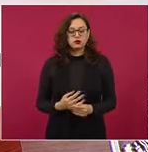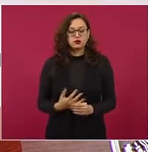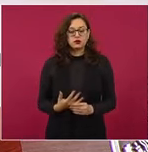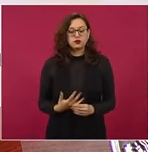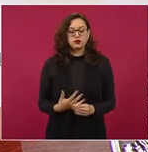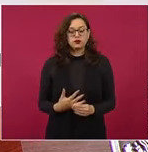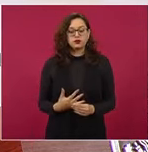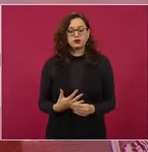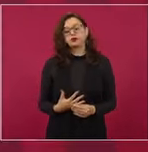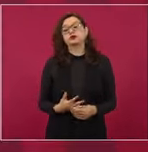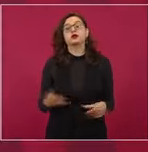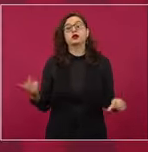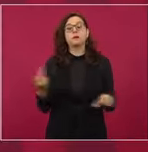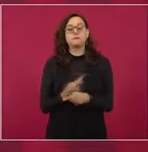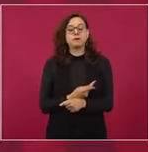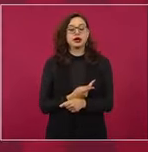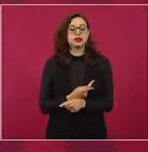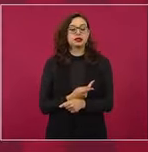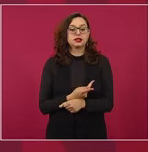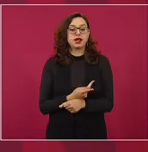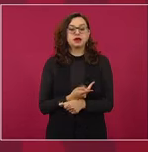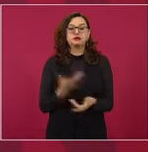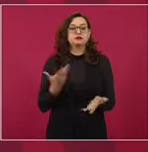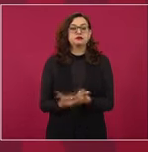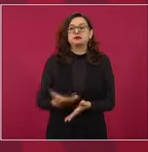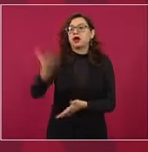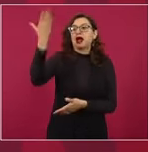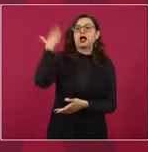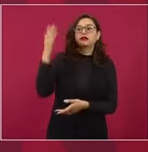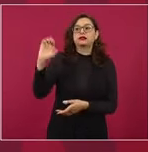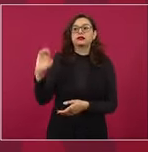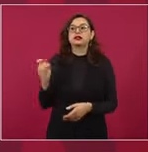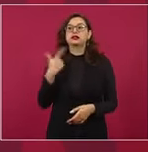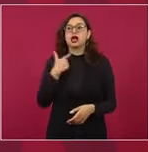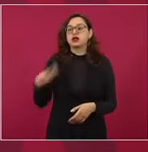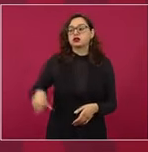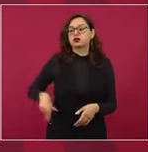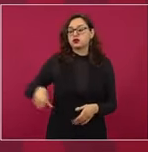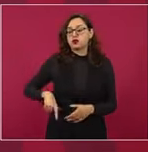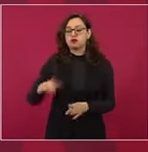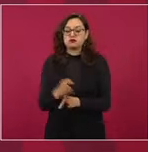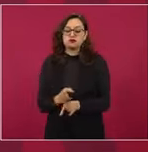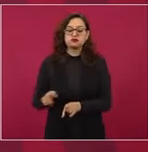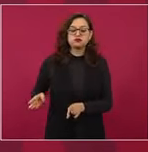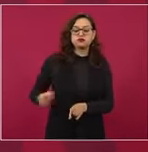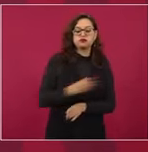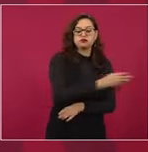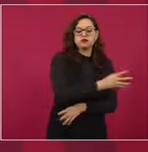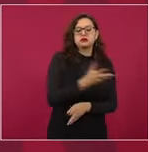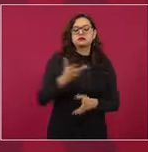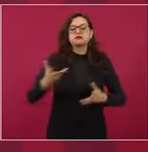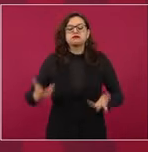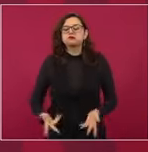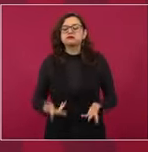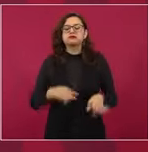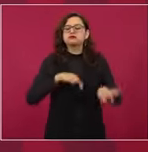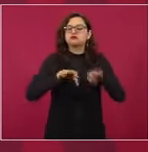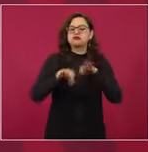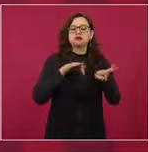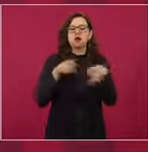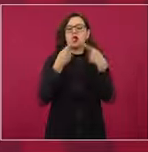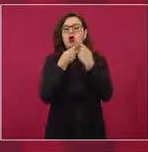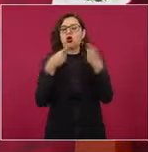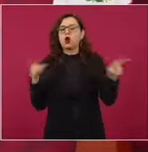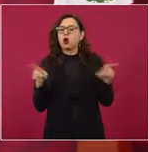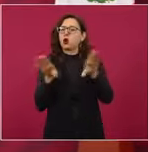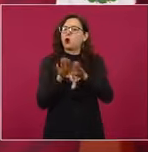un letargo, para decirlo amablemente, en todo lo que tenía que ver con